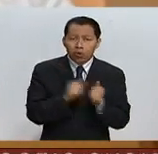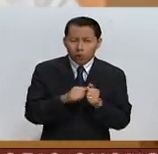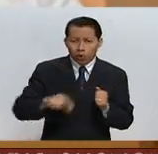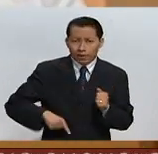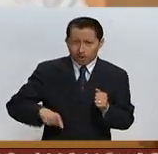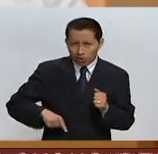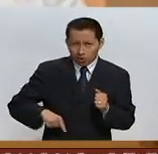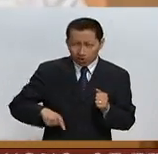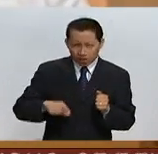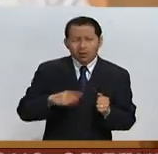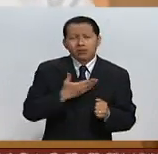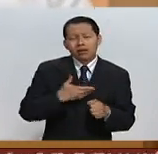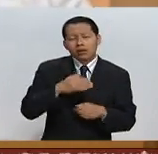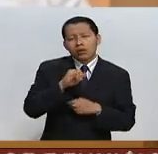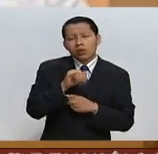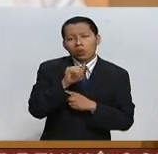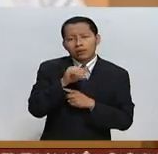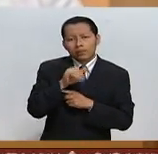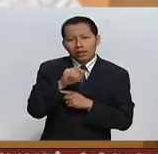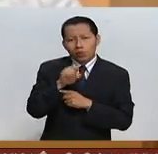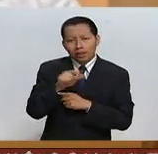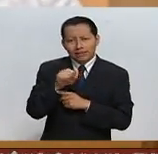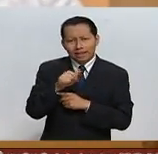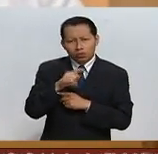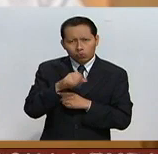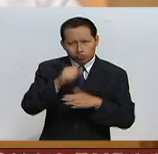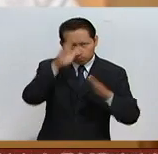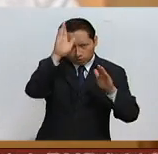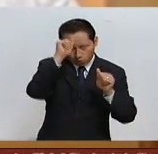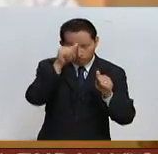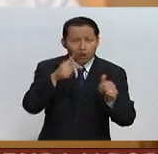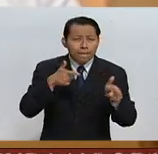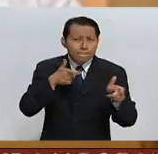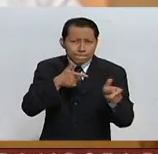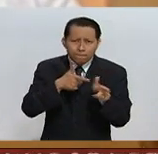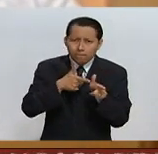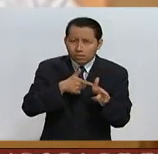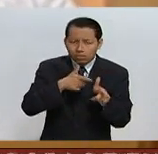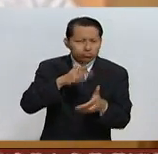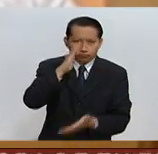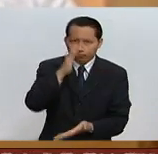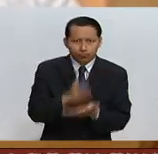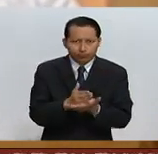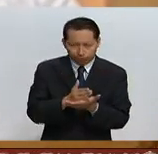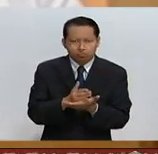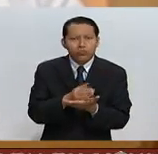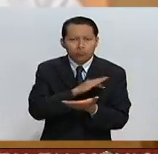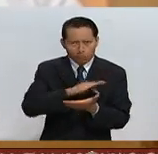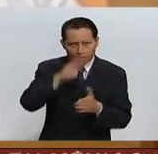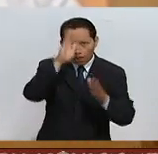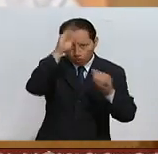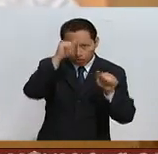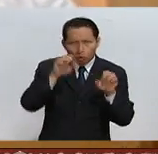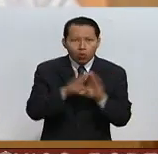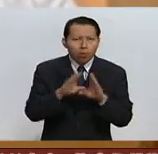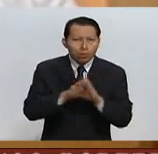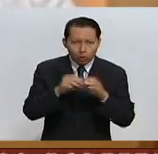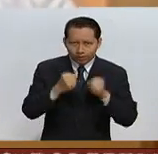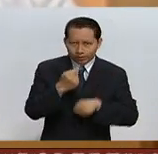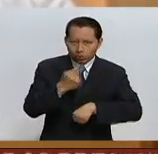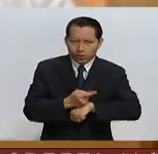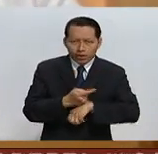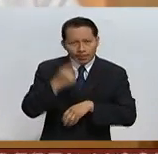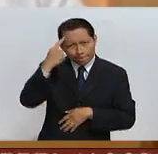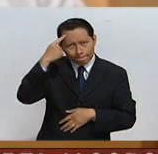Santos un cese al juego y de hostilidades bilateral y definitivo. Un acuerdo sobre garantías de seguridad y